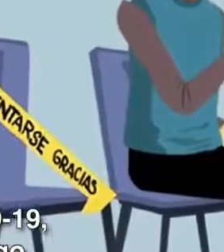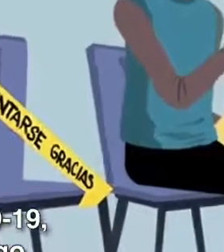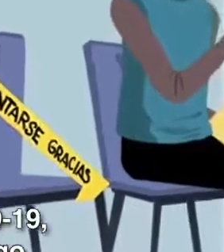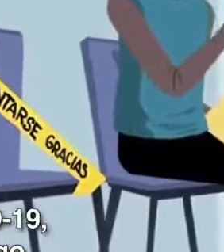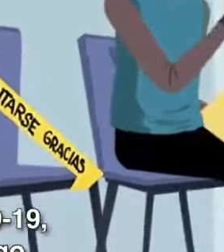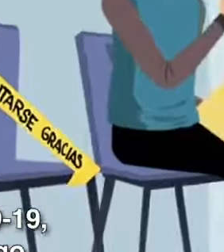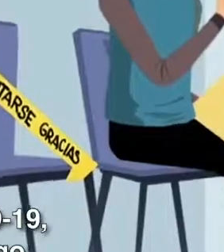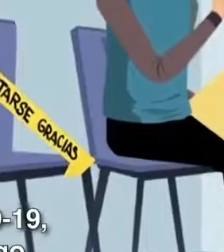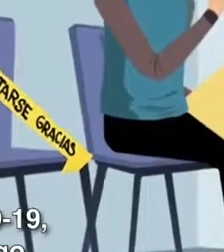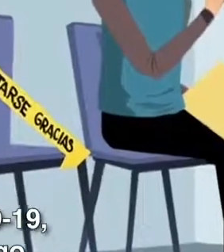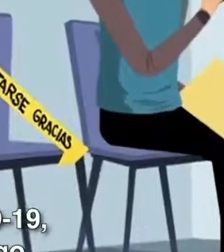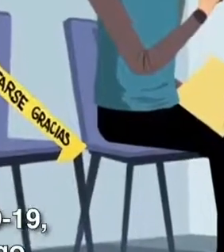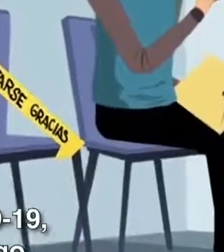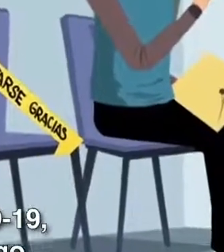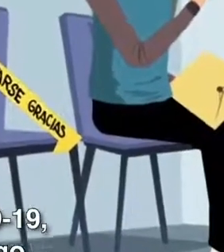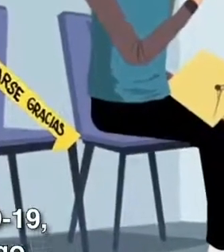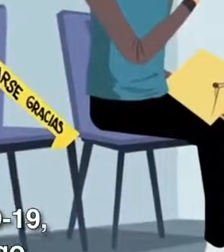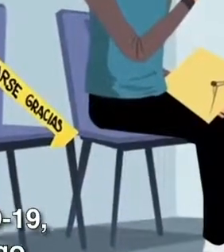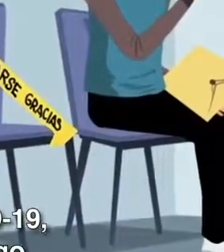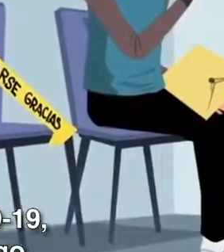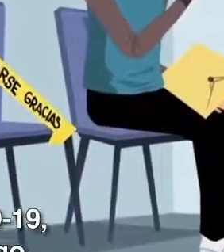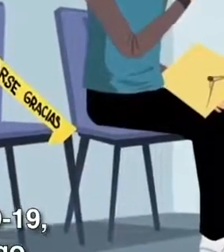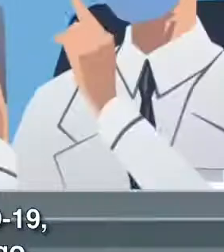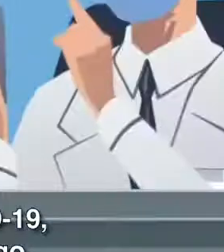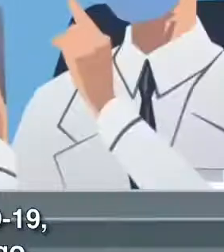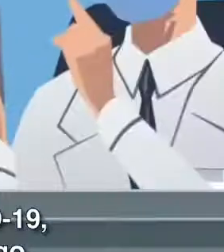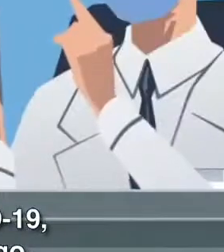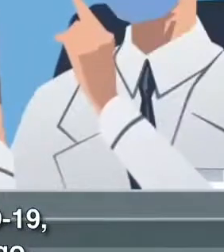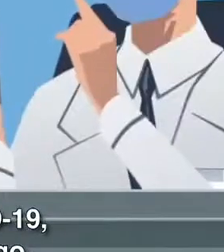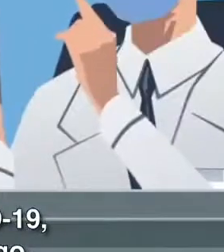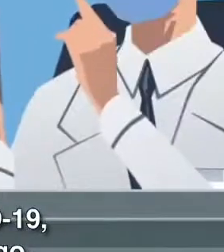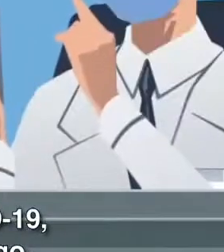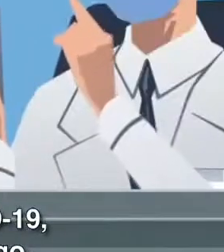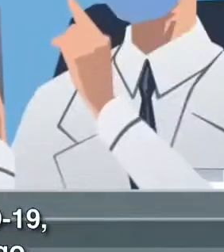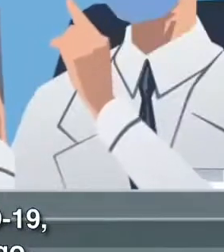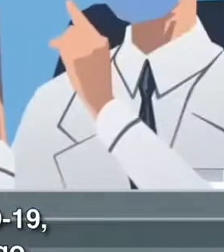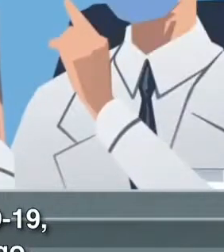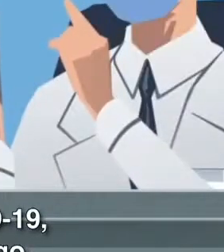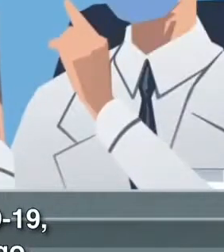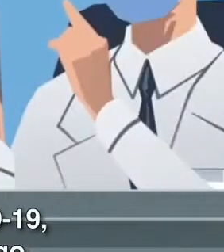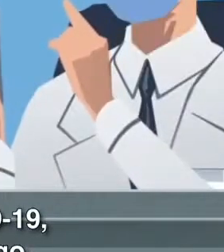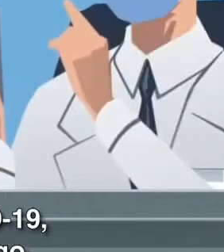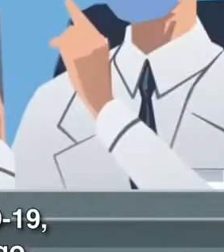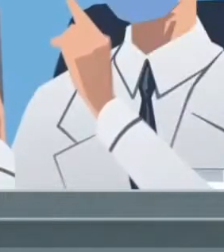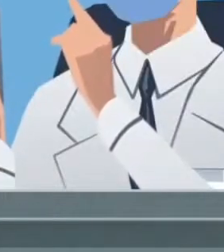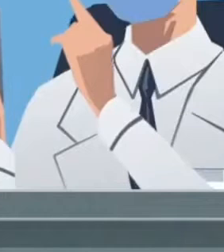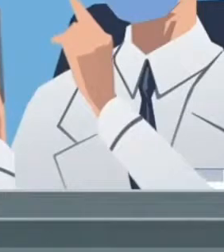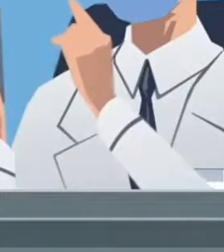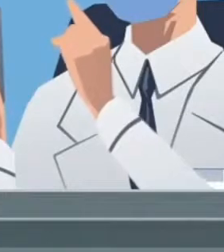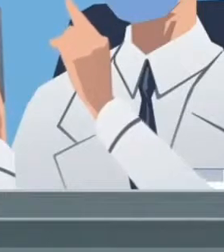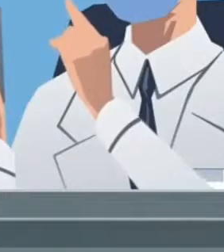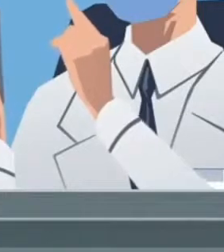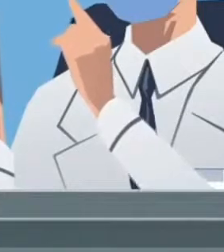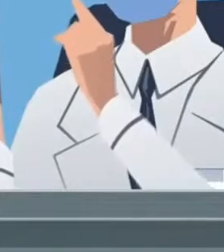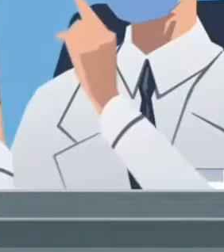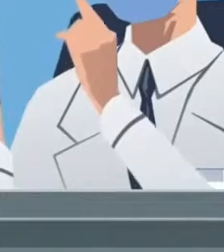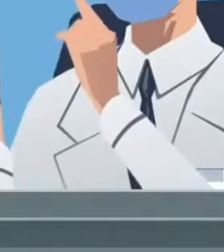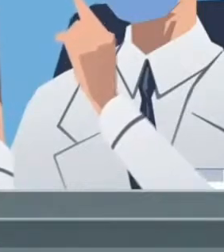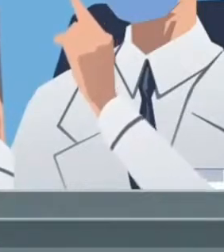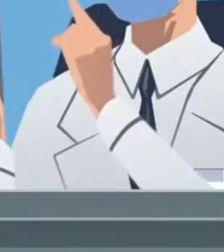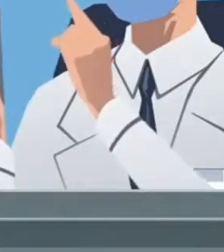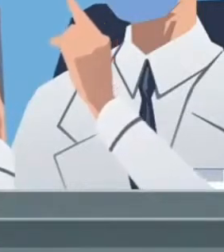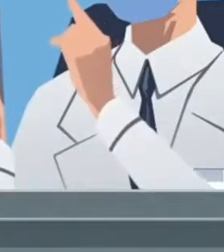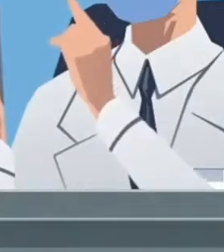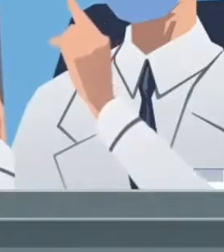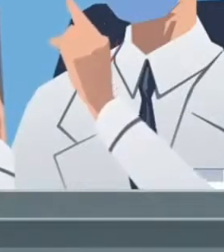ni señales de COVID-19 pasarás a una sala de espera de bajo riesgo en la consulta te orientarán